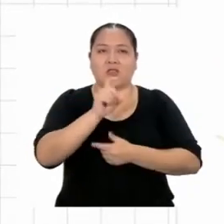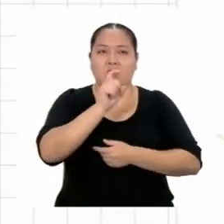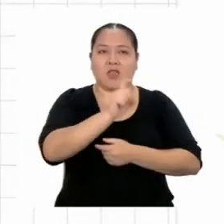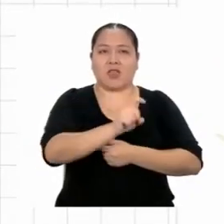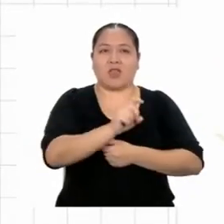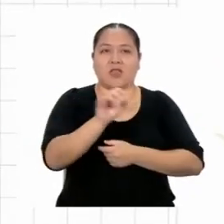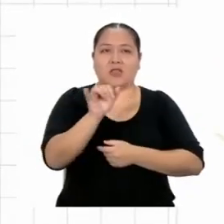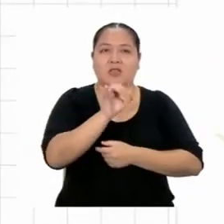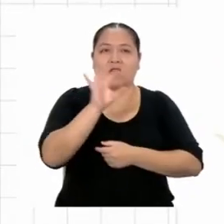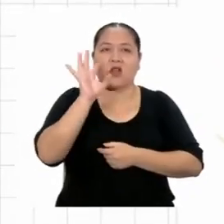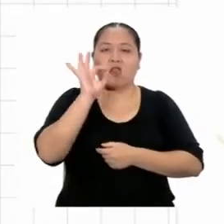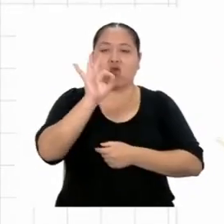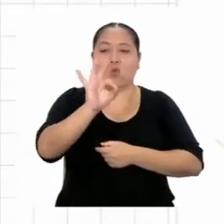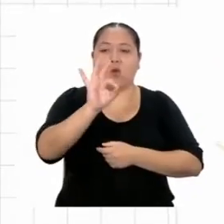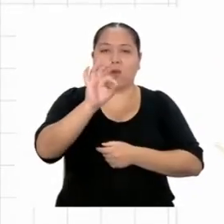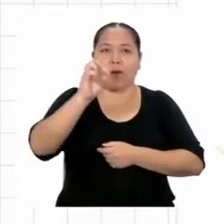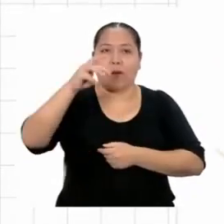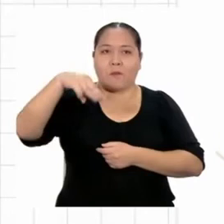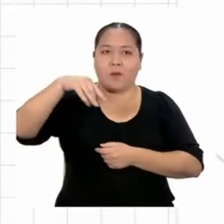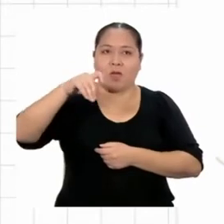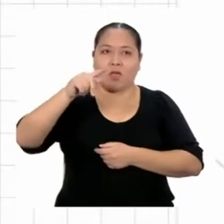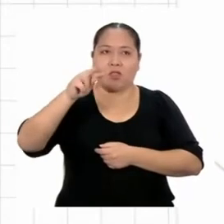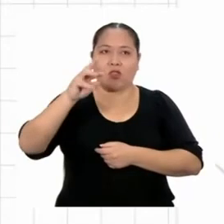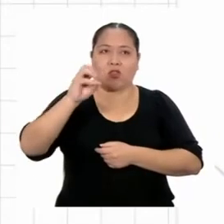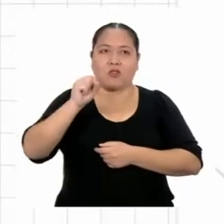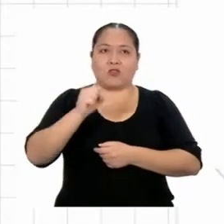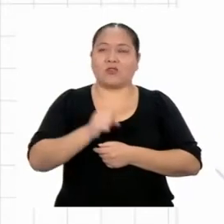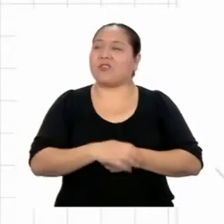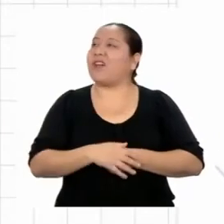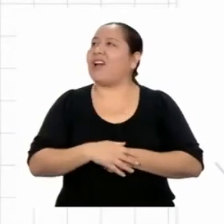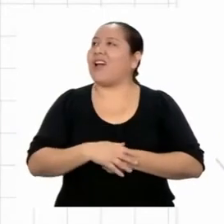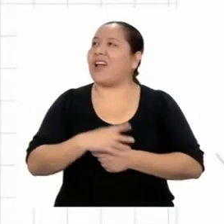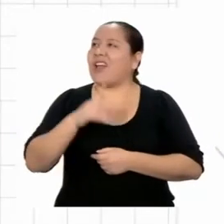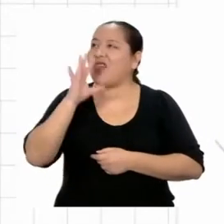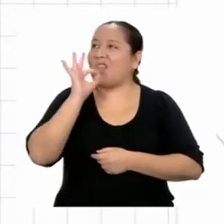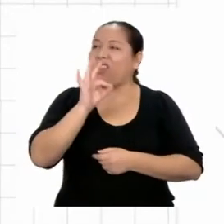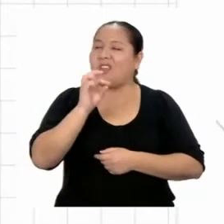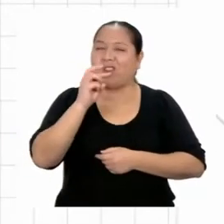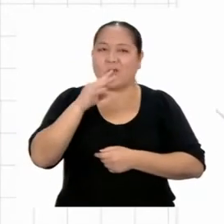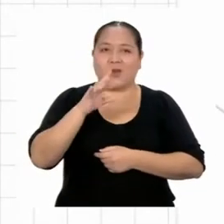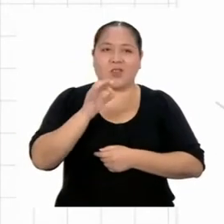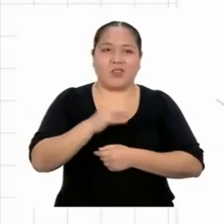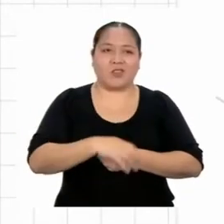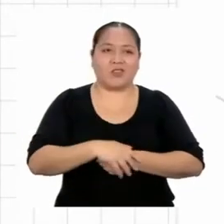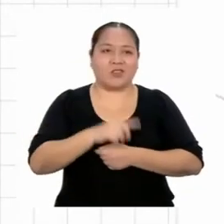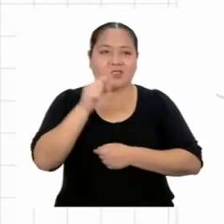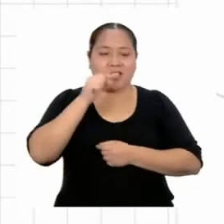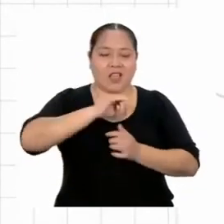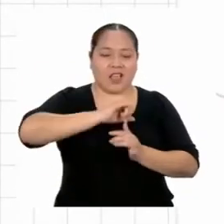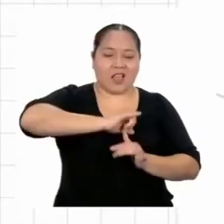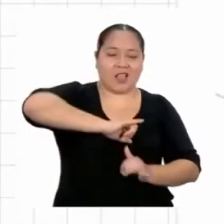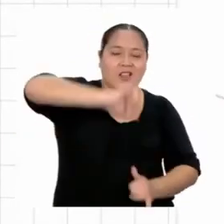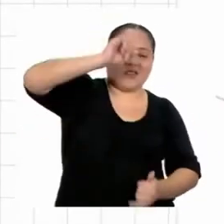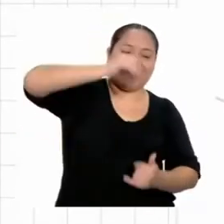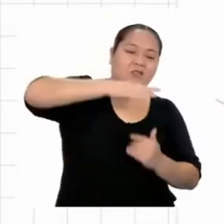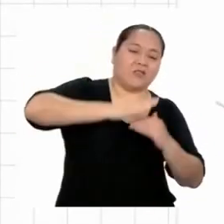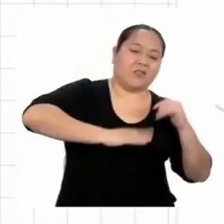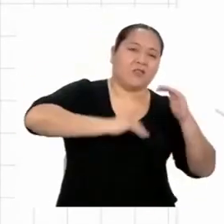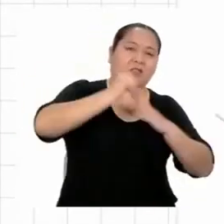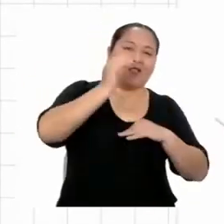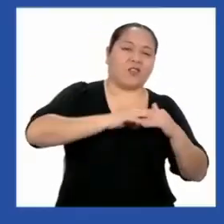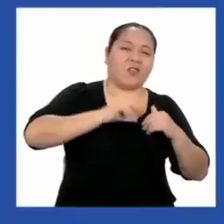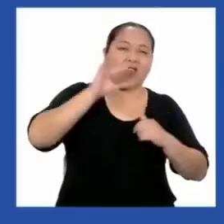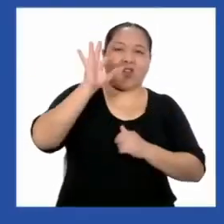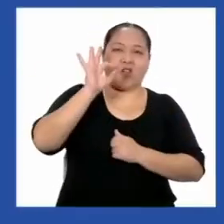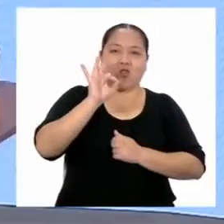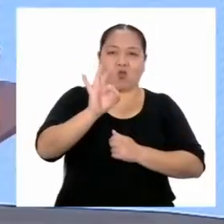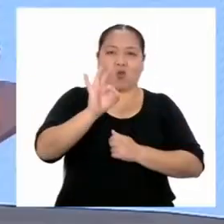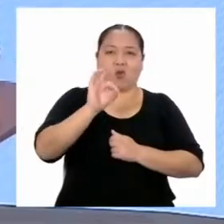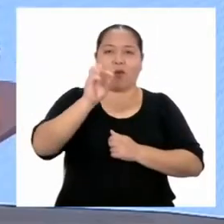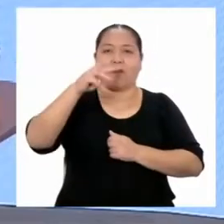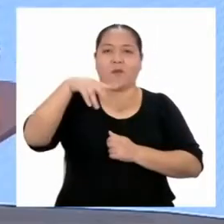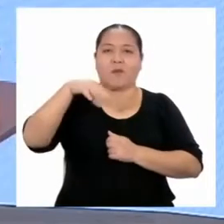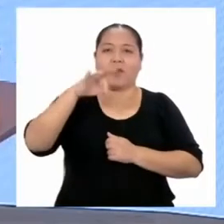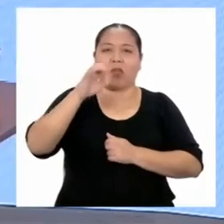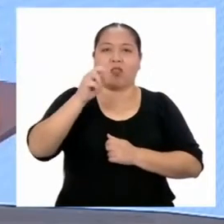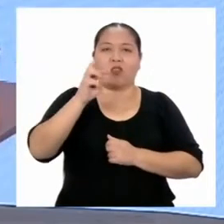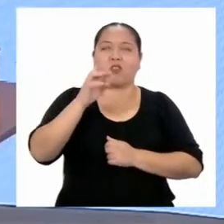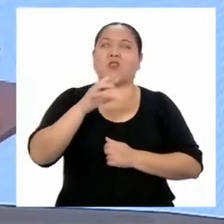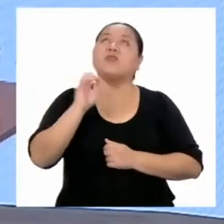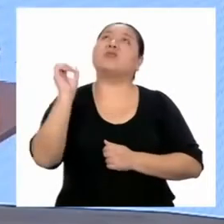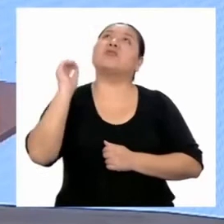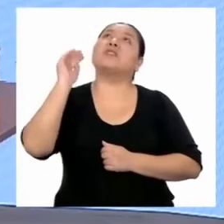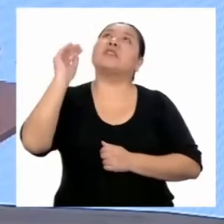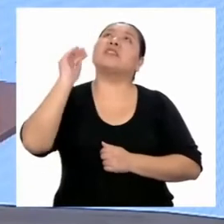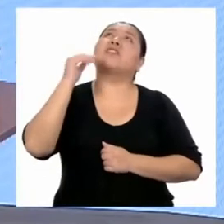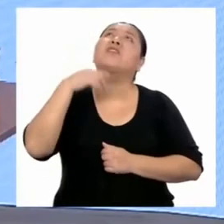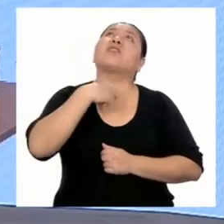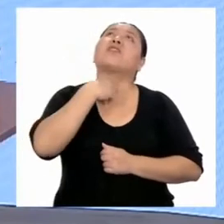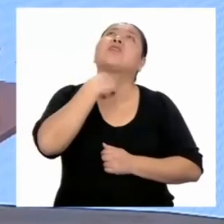equivale a 9 metros. ¡9 metros! La altura del edificio es 9 metros. Señor de la